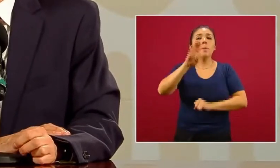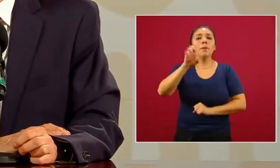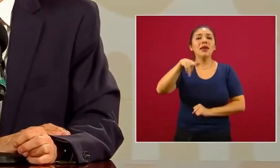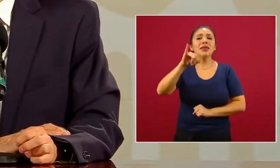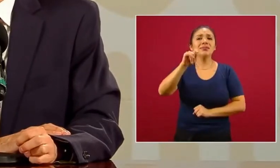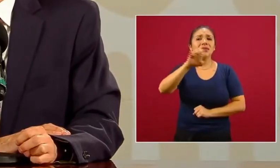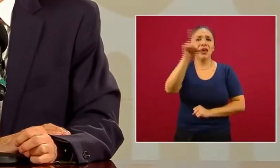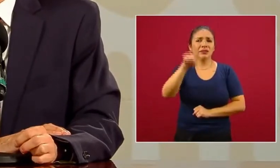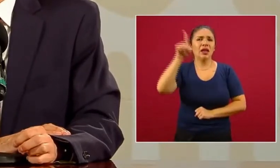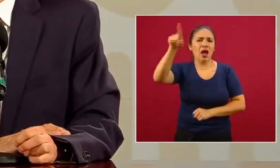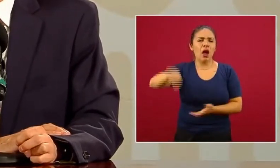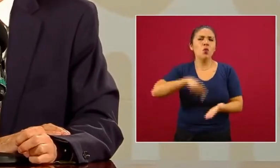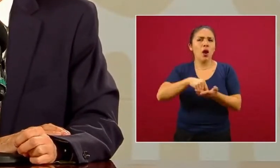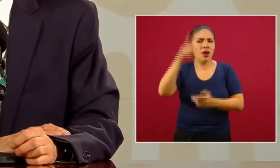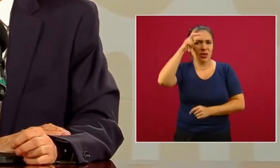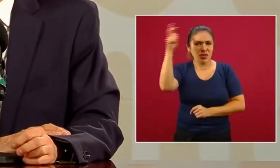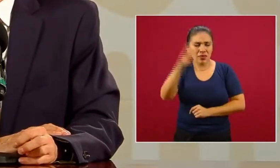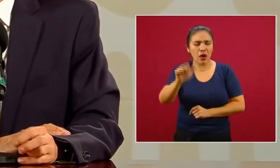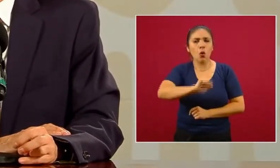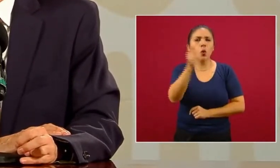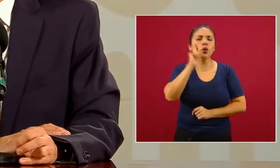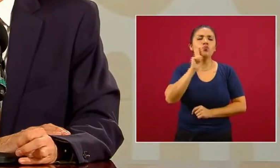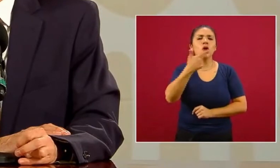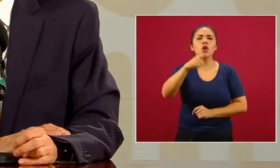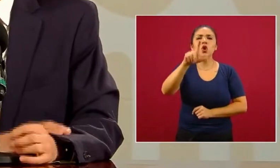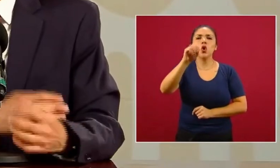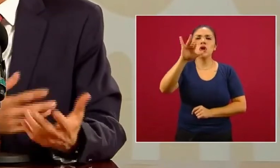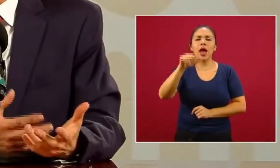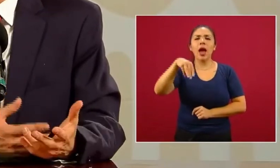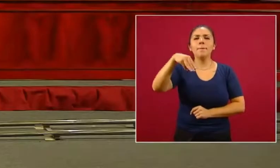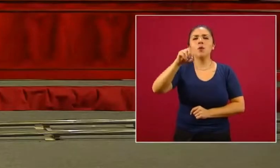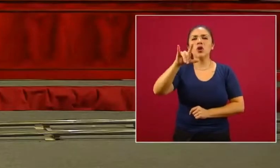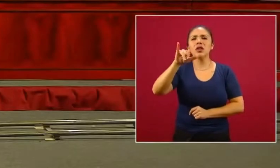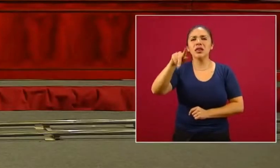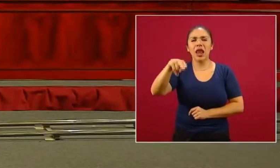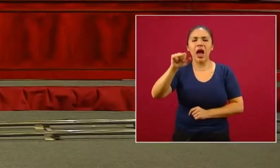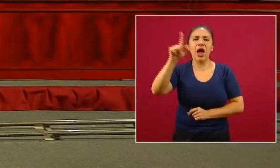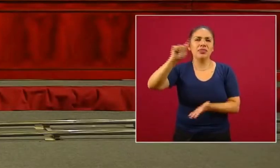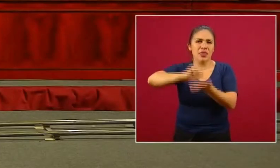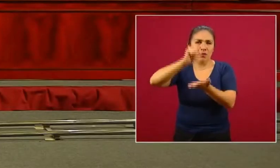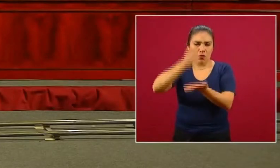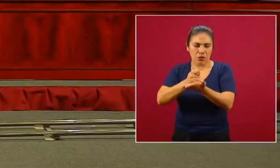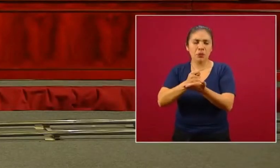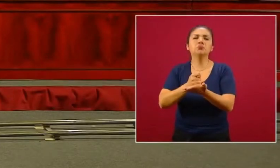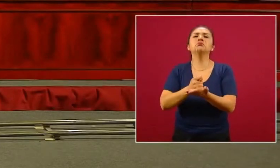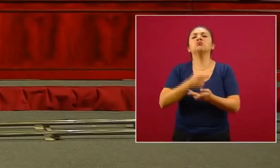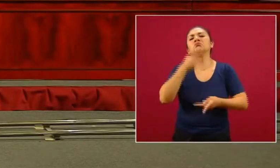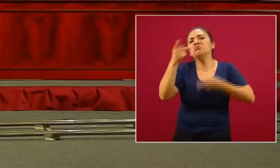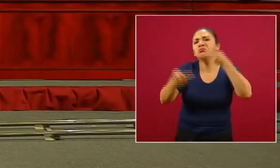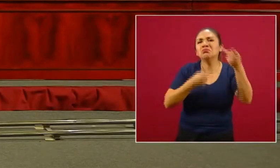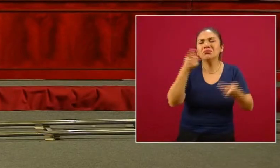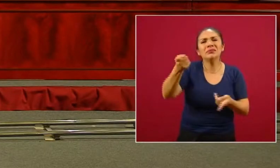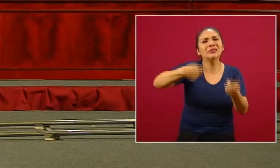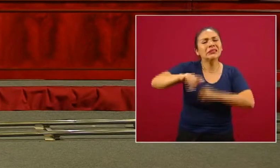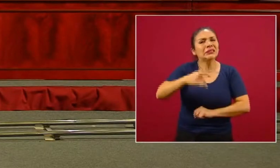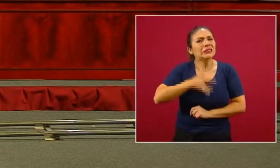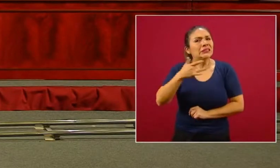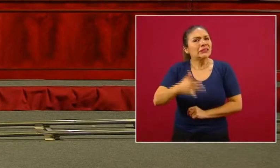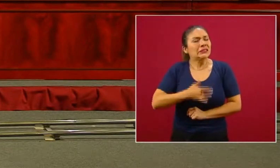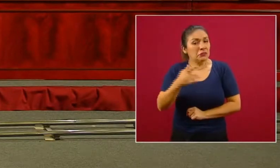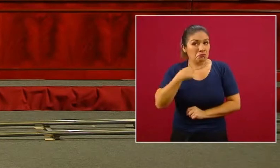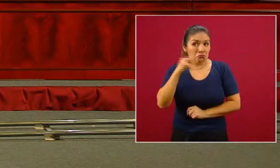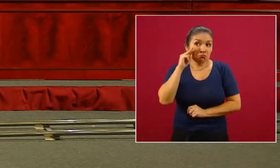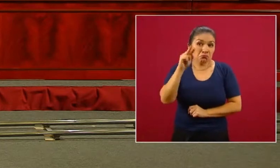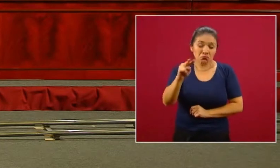de salud de Hidalgo, y la doctora Gloria Molina de Tamaulipas, entre otras y otros, expresaron una inquietud que me parece totalmente